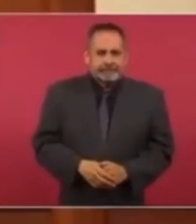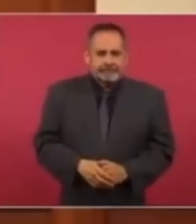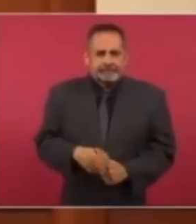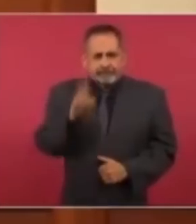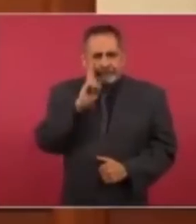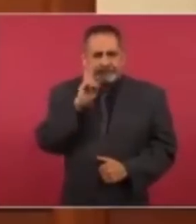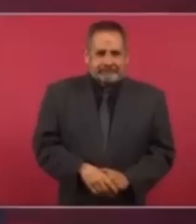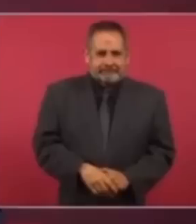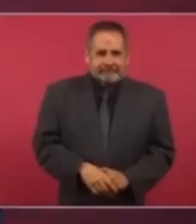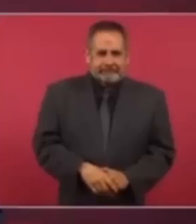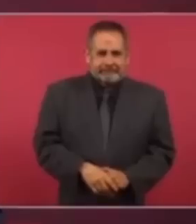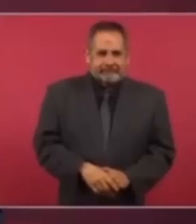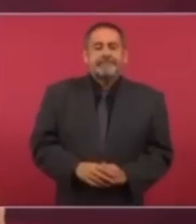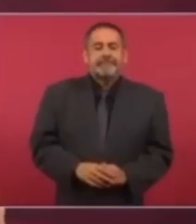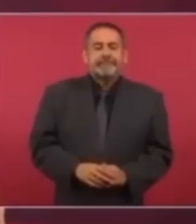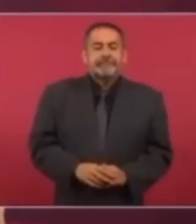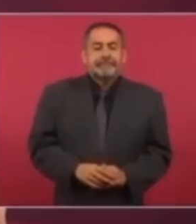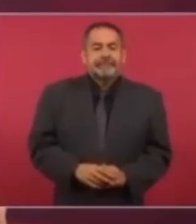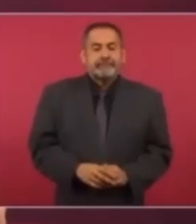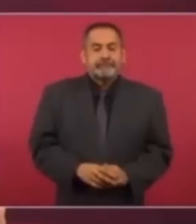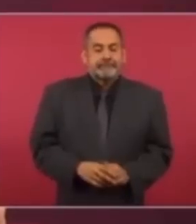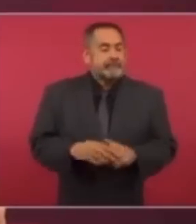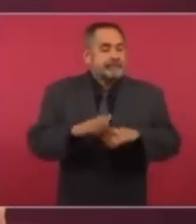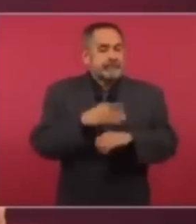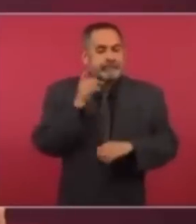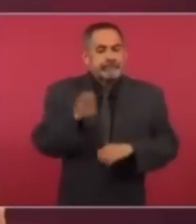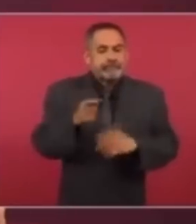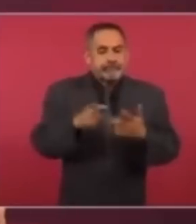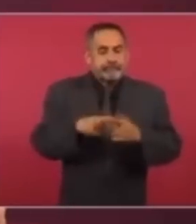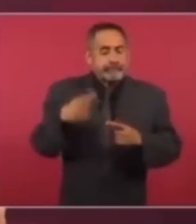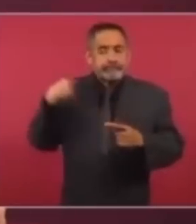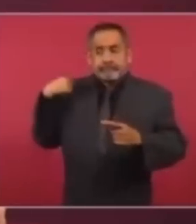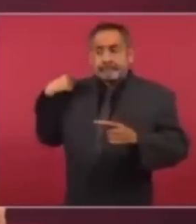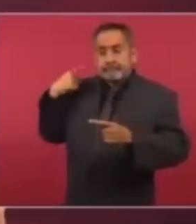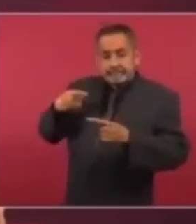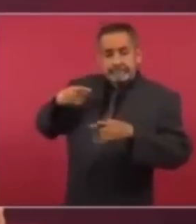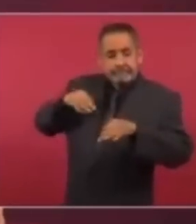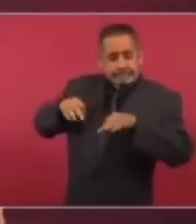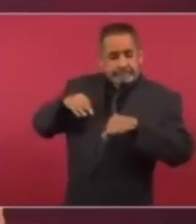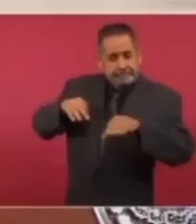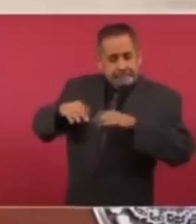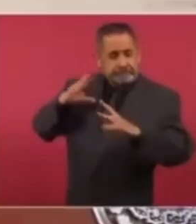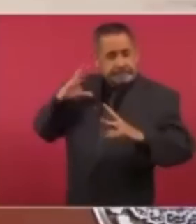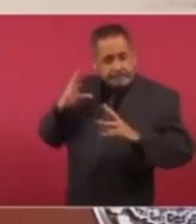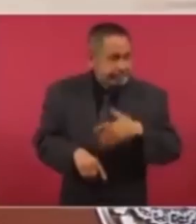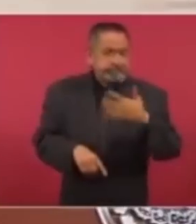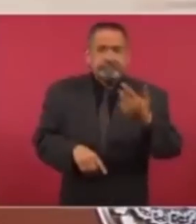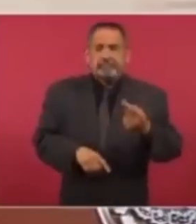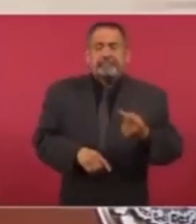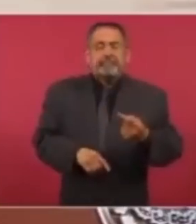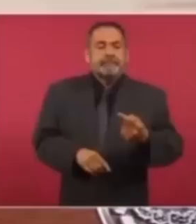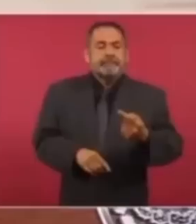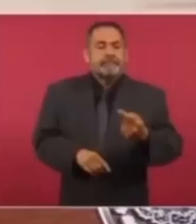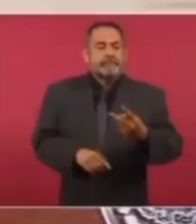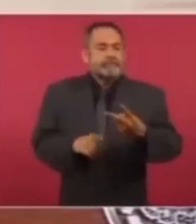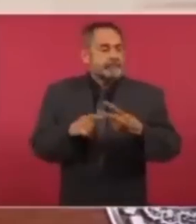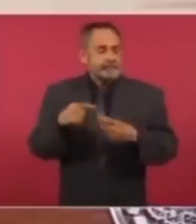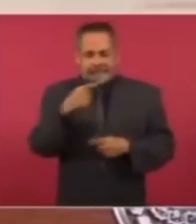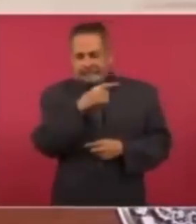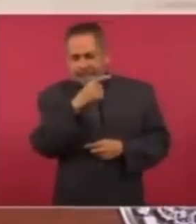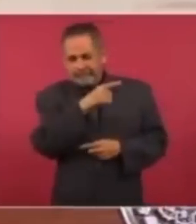ver qué resuelve. Porque todo lo que hemos hecho de combate a la corrupción, de quitar